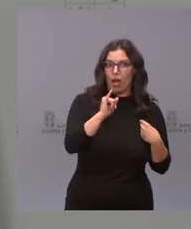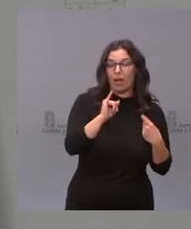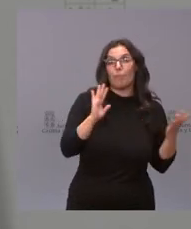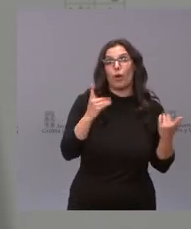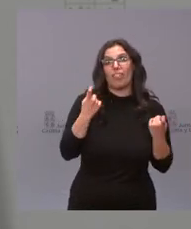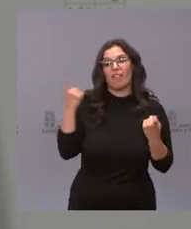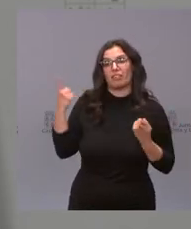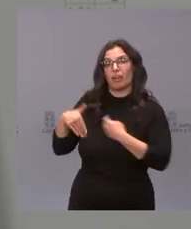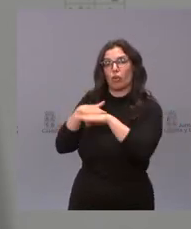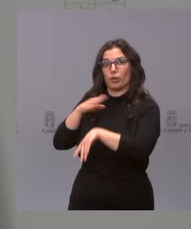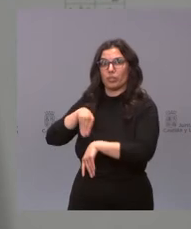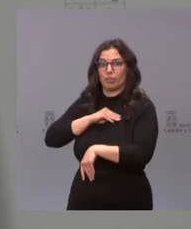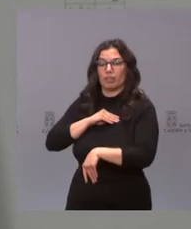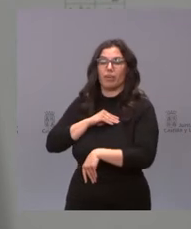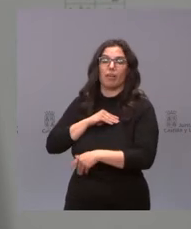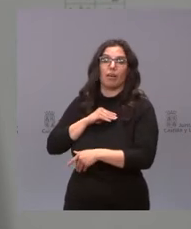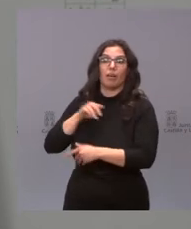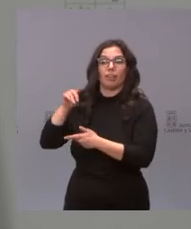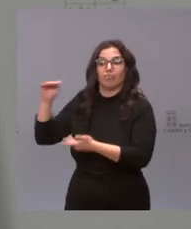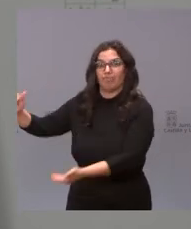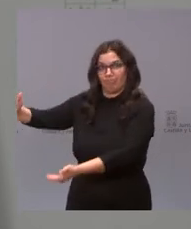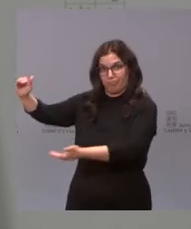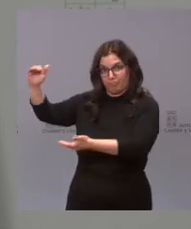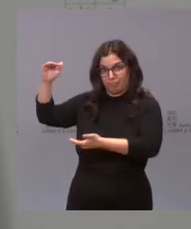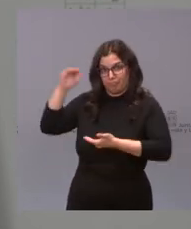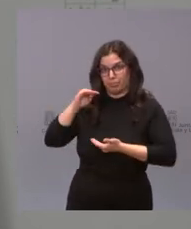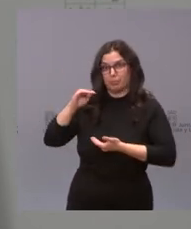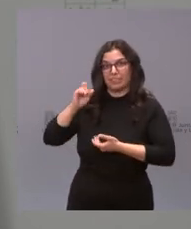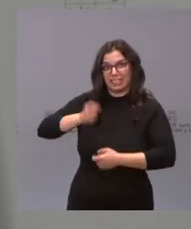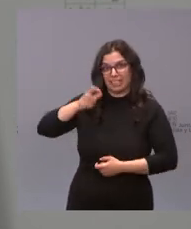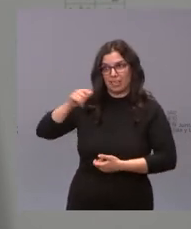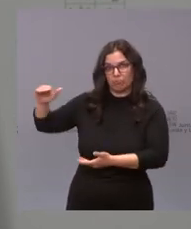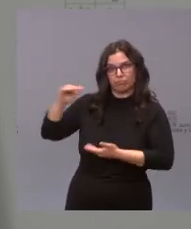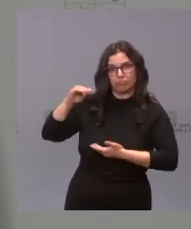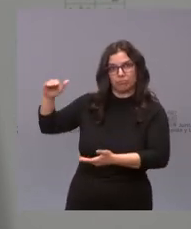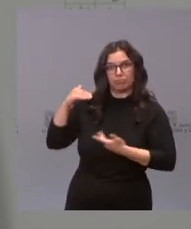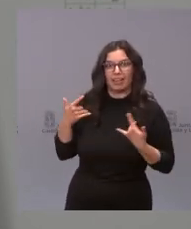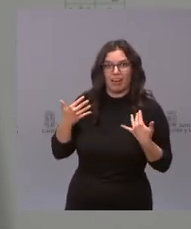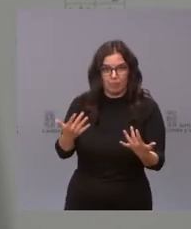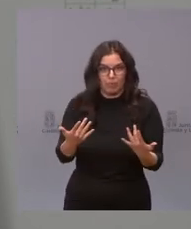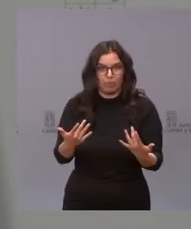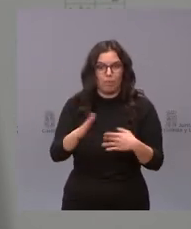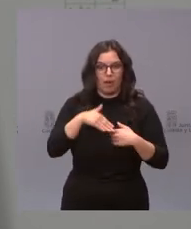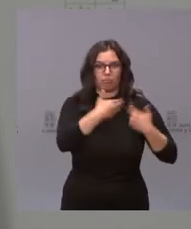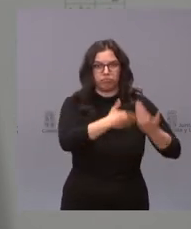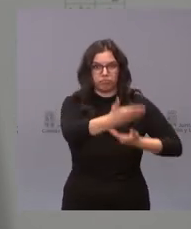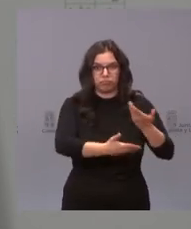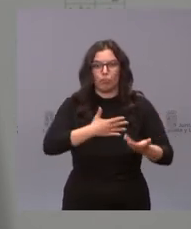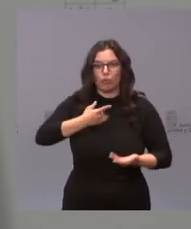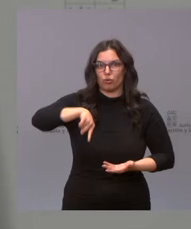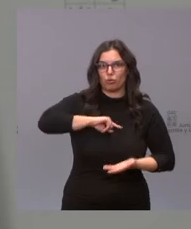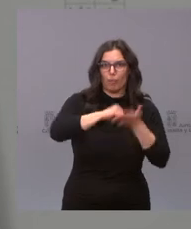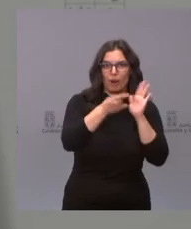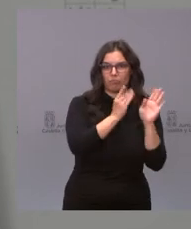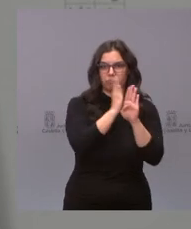de España nos dé vacunas con regularidad y con agilidad para poder planificar y